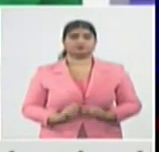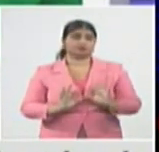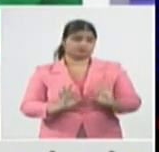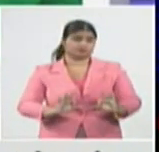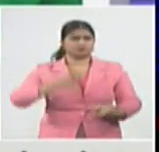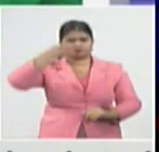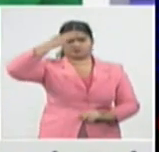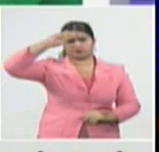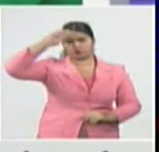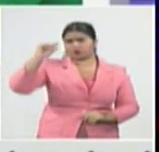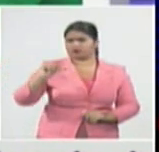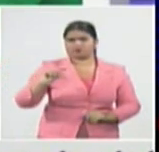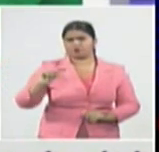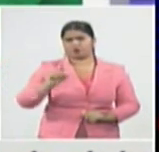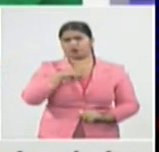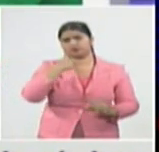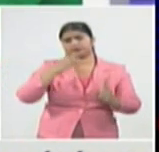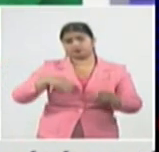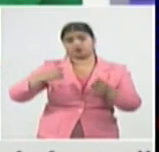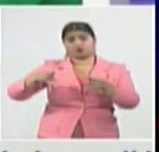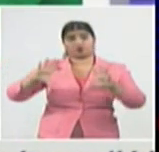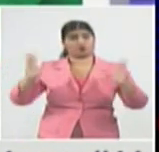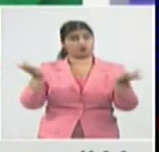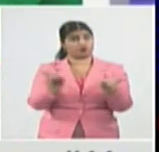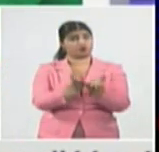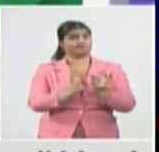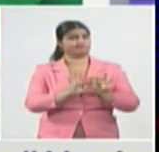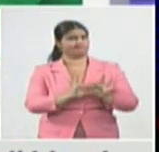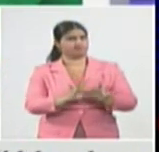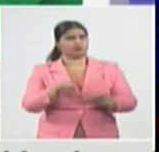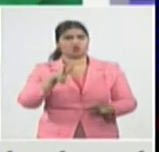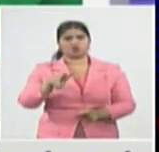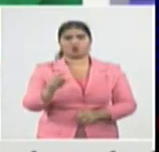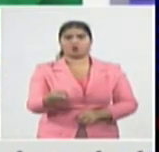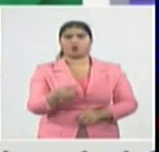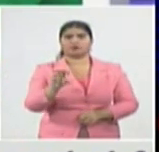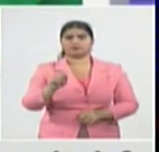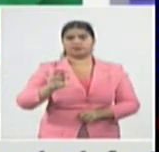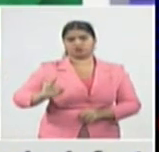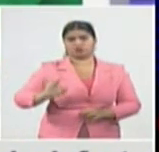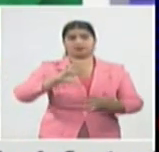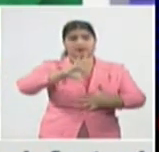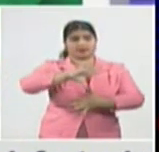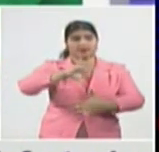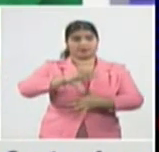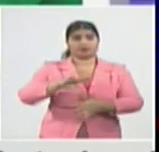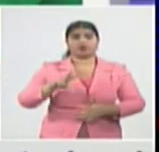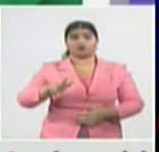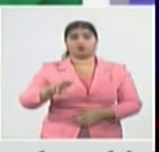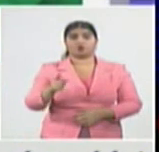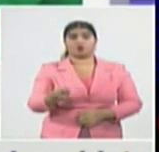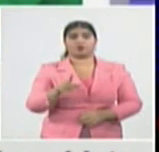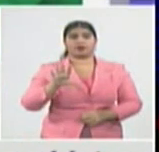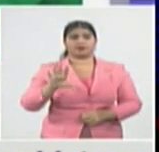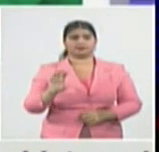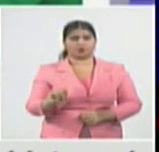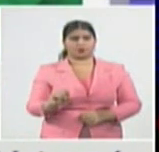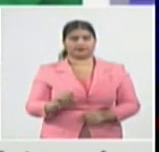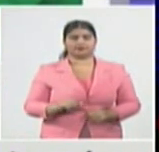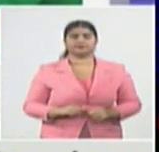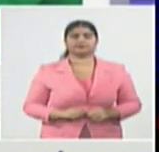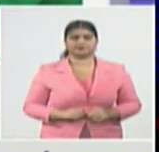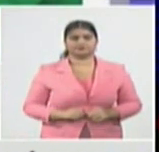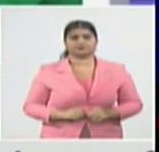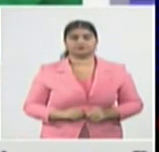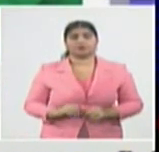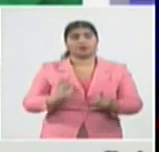mundo, que es de 2,07%, y a la de la región de las Américas, que es de 2,50%. Dos evacuados,